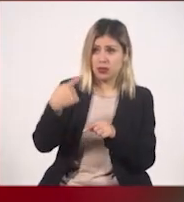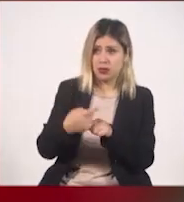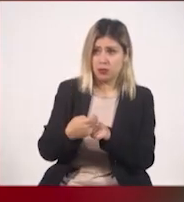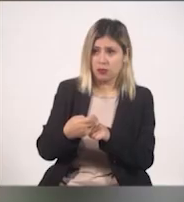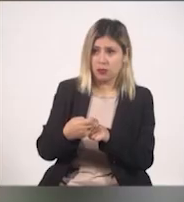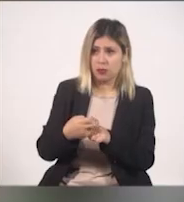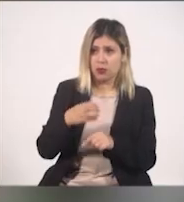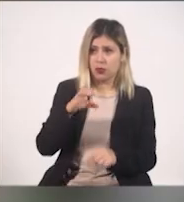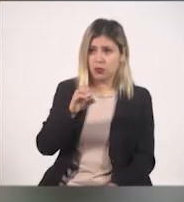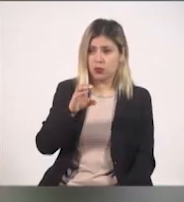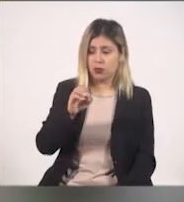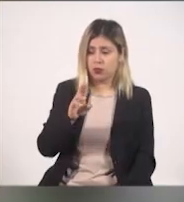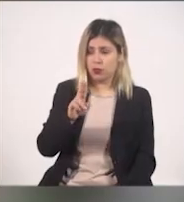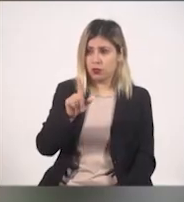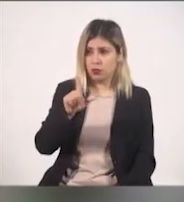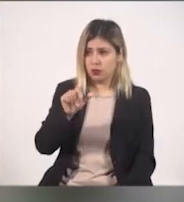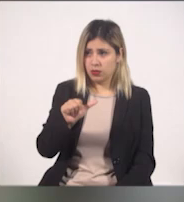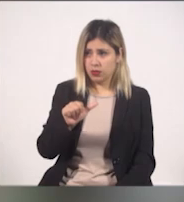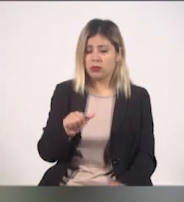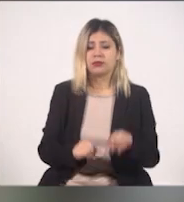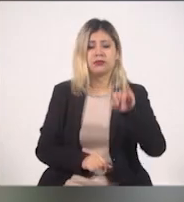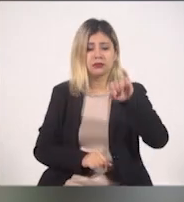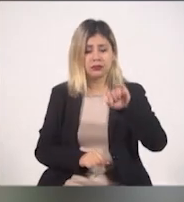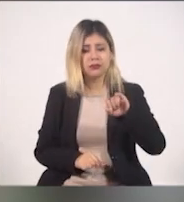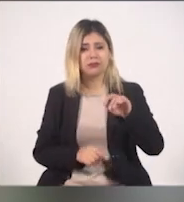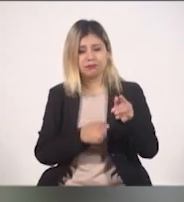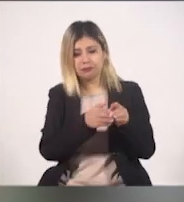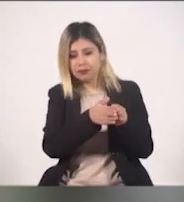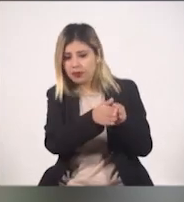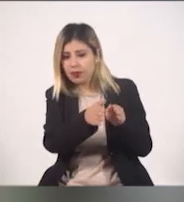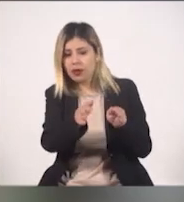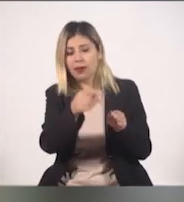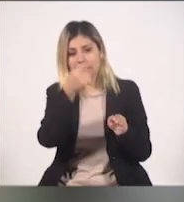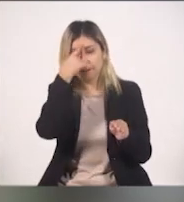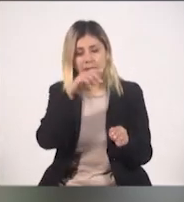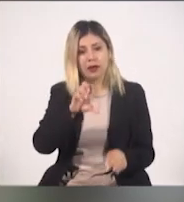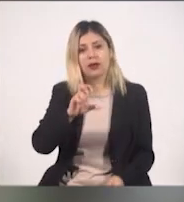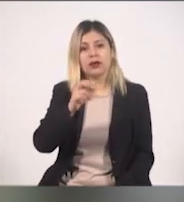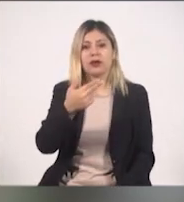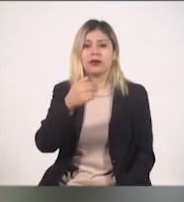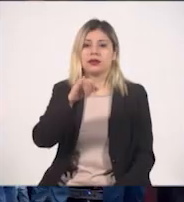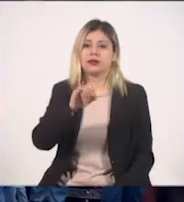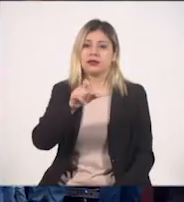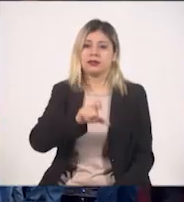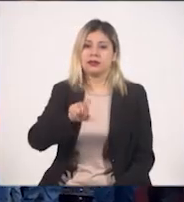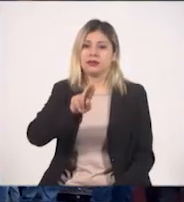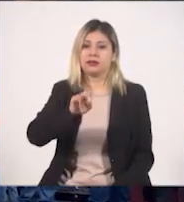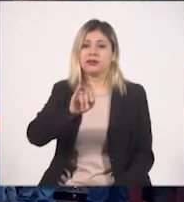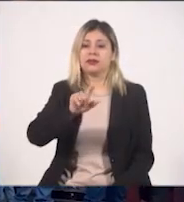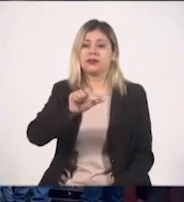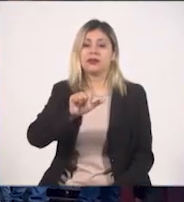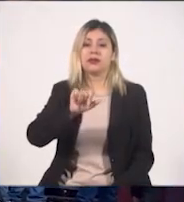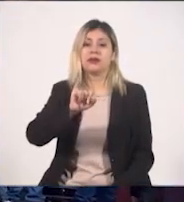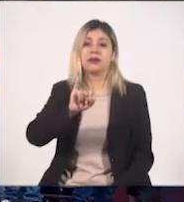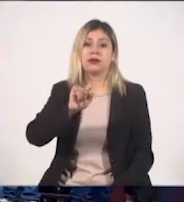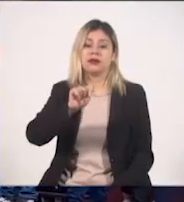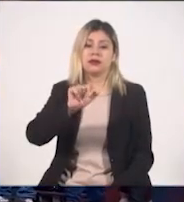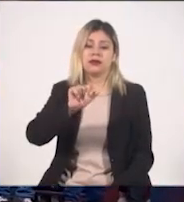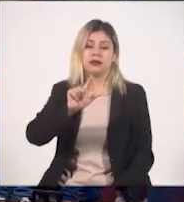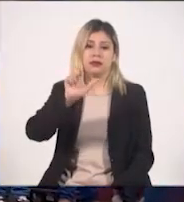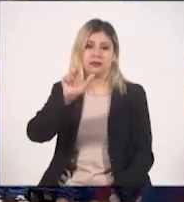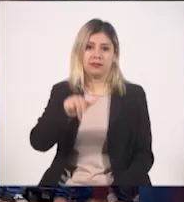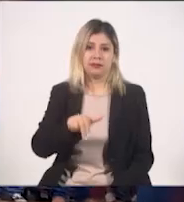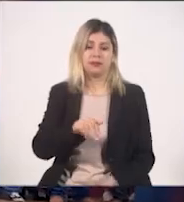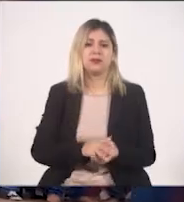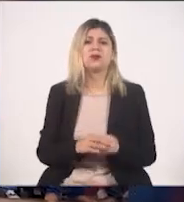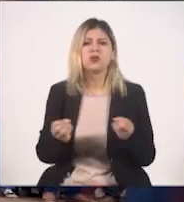Cocula y enseguida está el entronque hacia Chiquilistlán. Miren nomás, qué atractivo, de verdad. ¿Cuánta es la